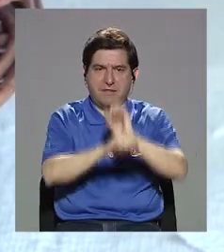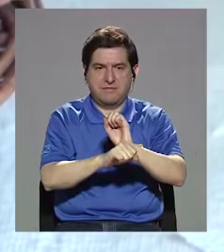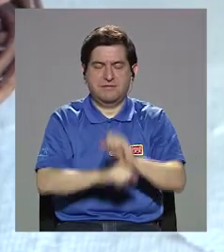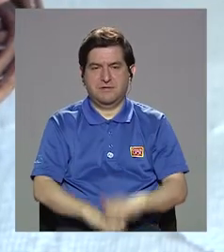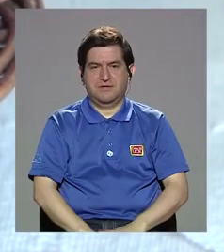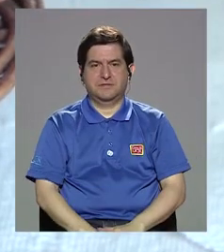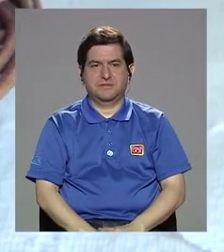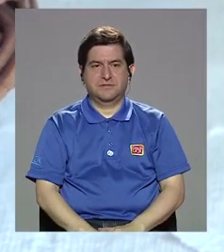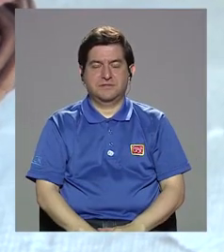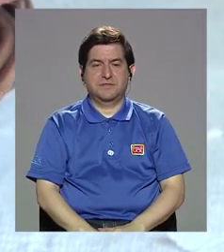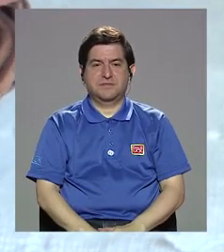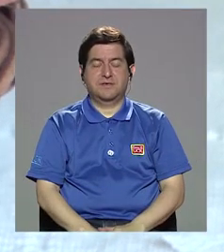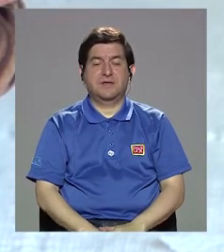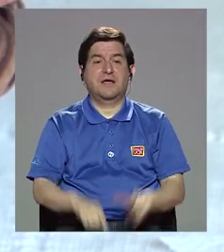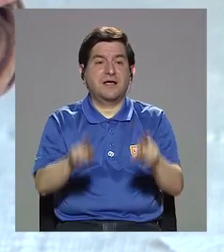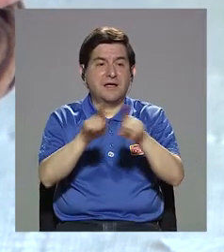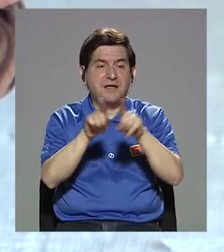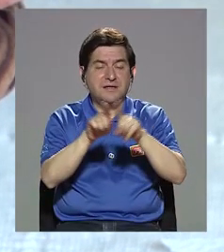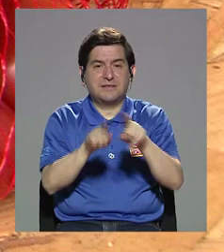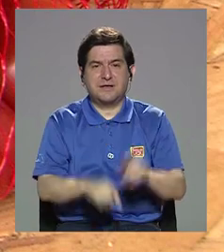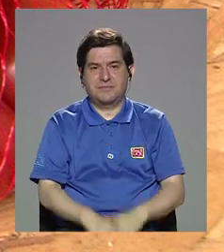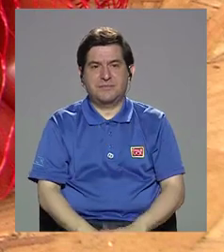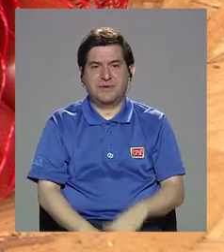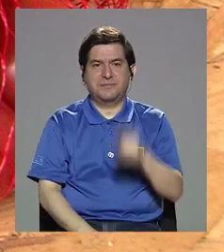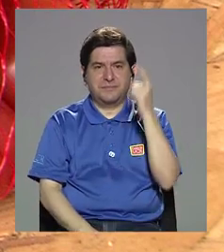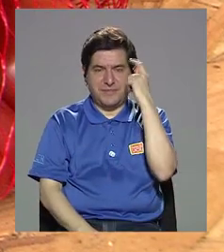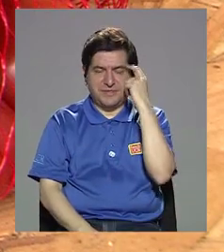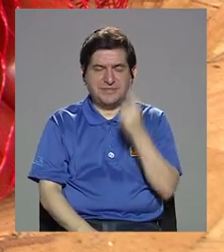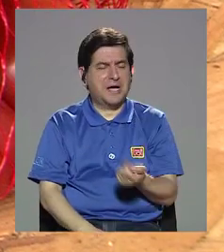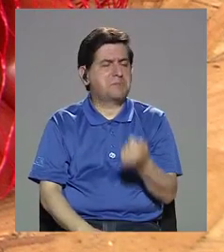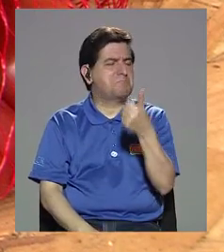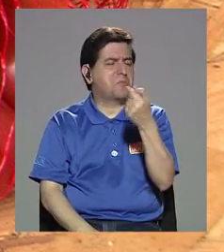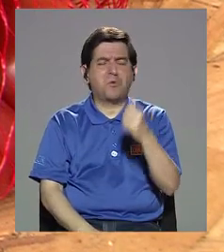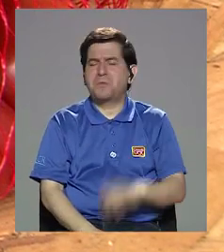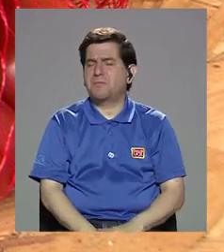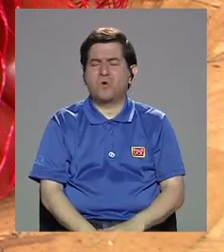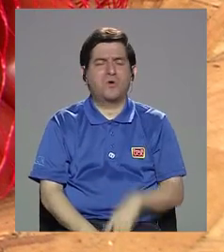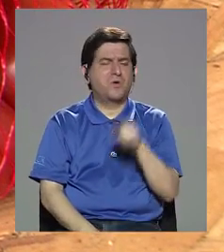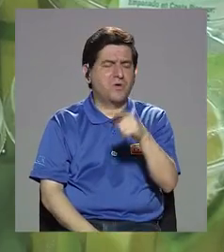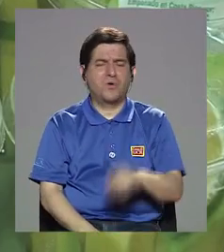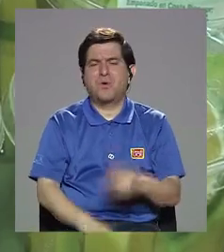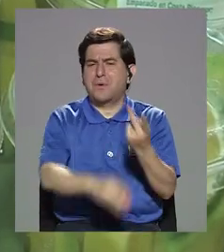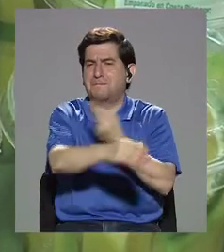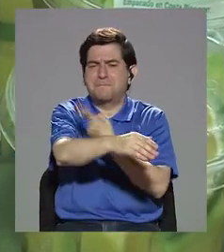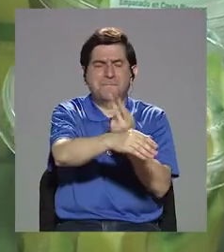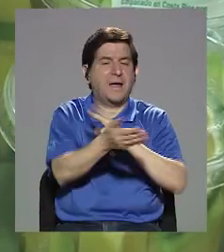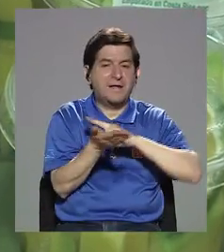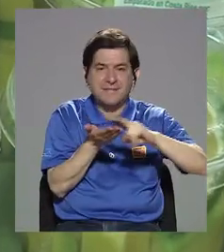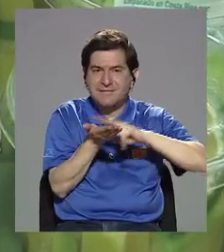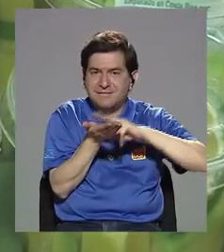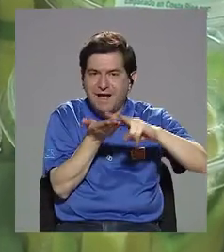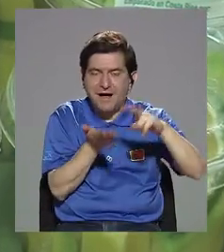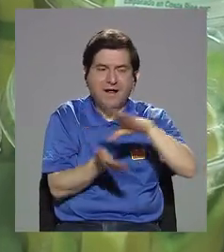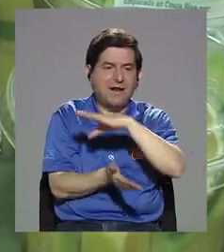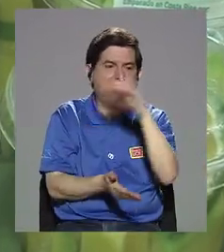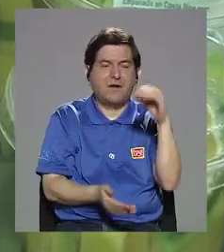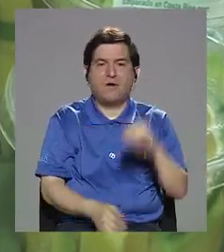y pocos, ni para qué decirlo, pocos vegetales verdes y pocas